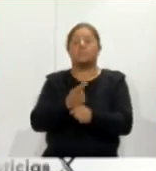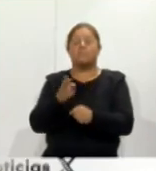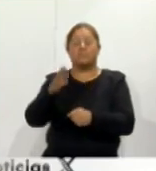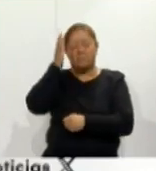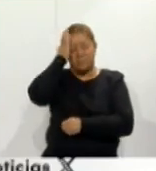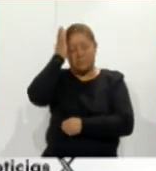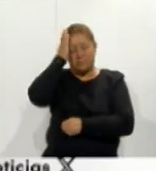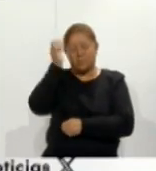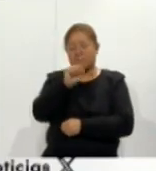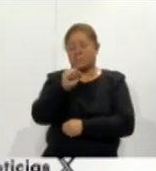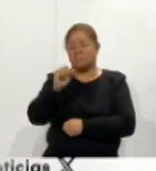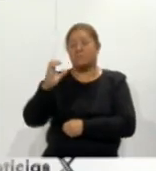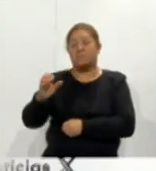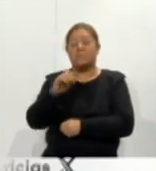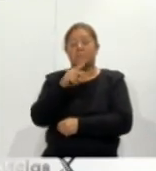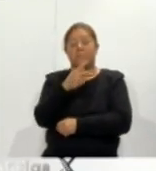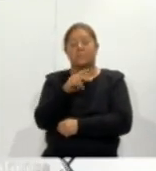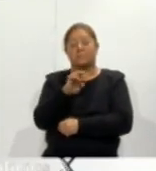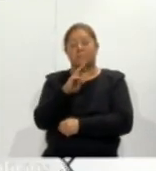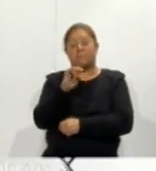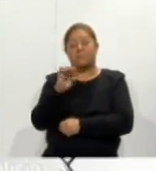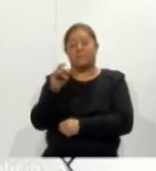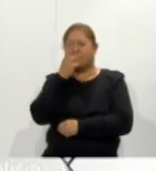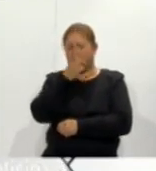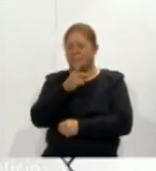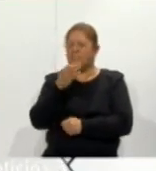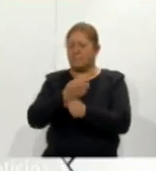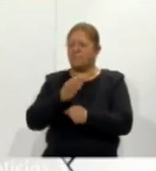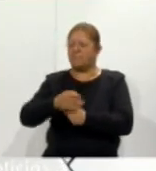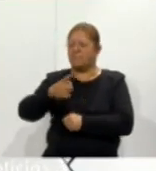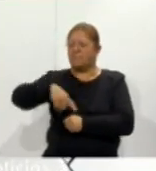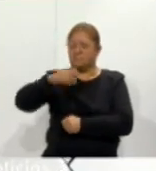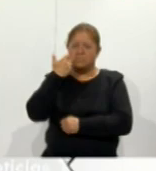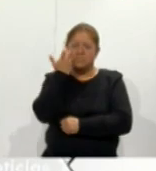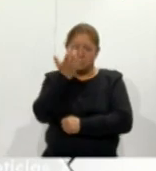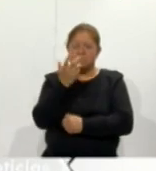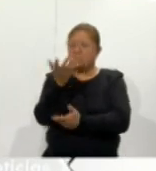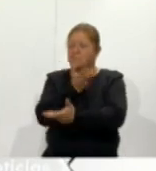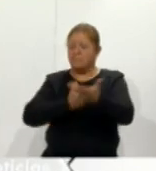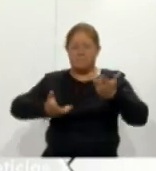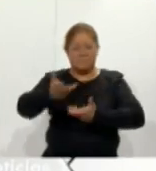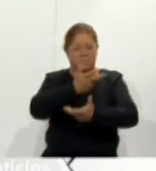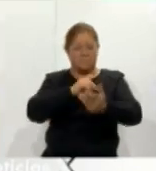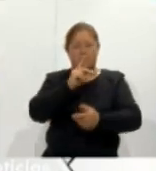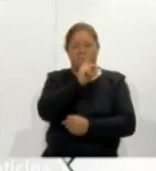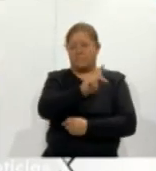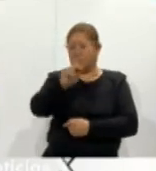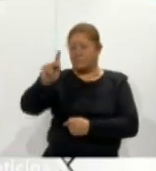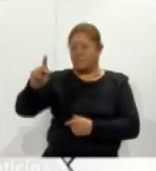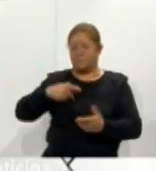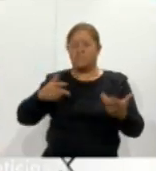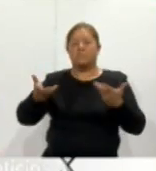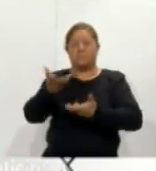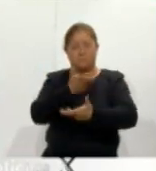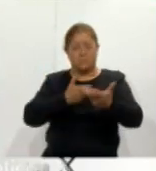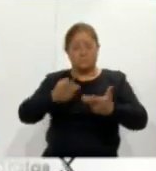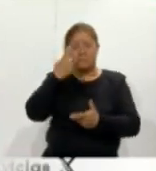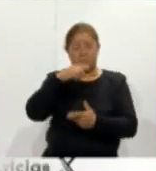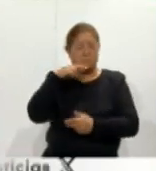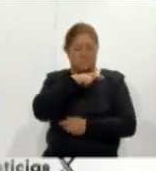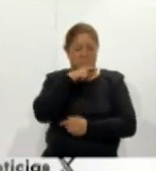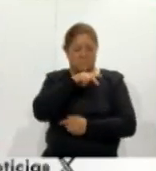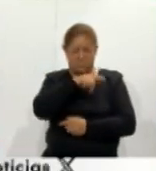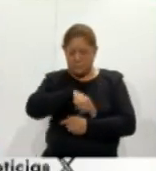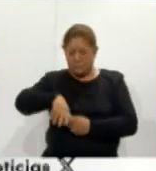Martín Perea Marrufo, afirmó que esta plenaria busca generar mecanismos de cooperación entre las entidades participantes para eficientarse a actuar y